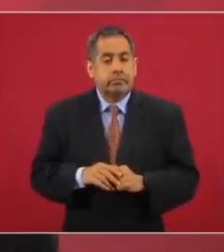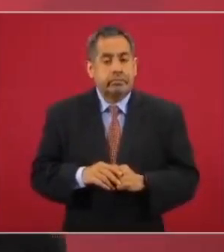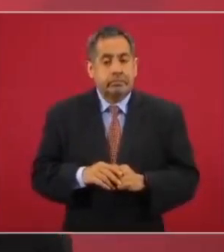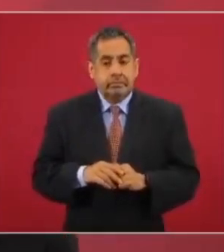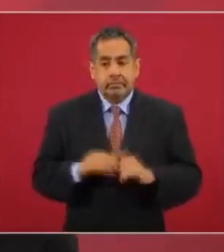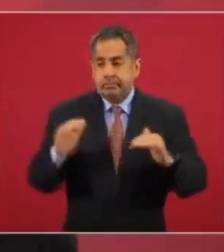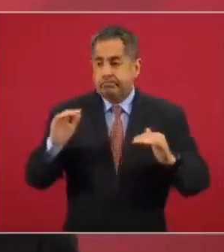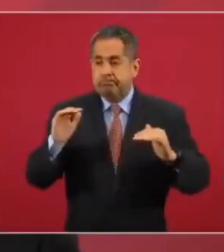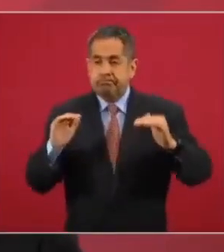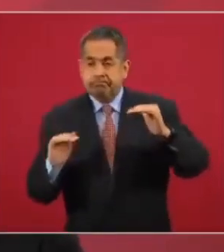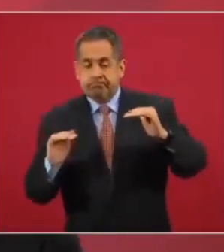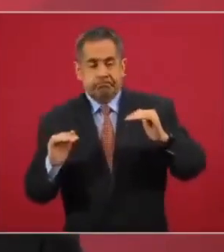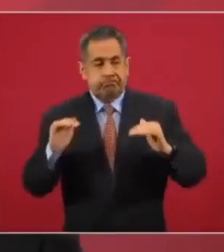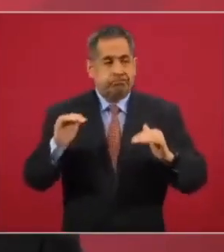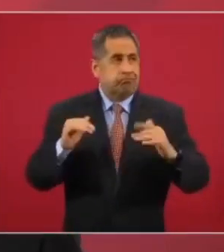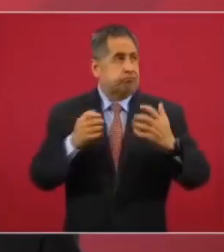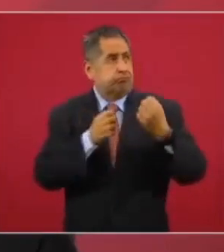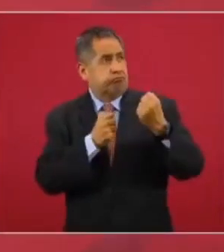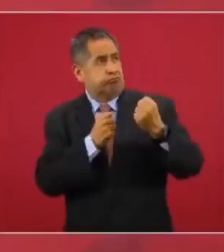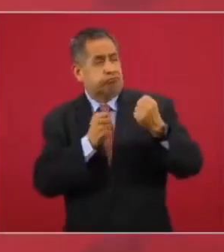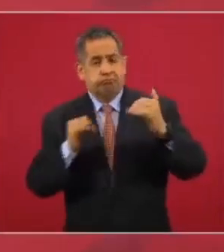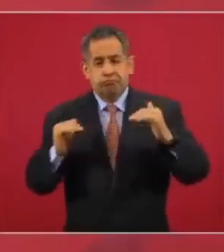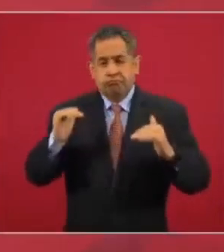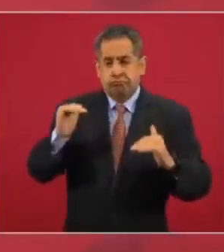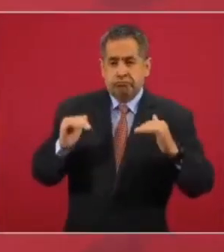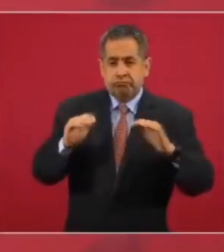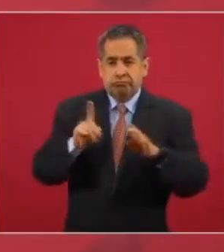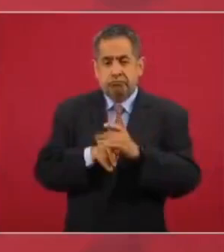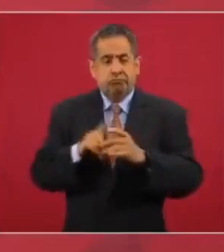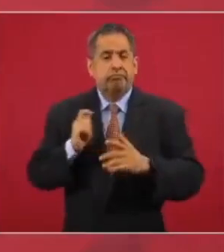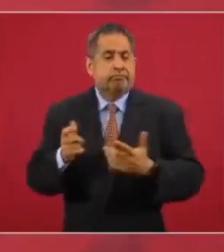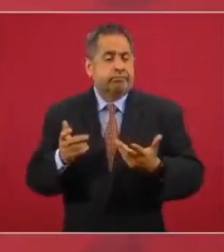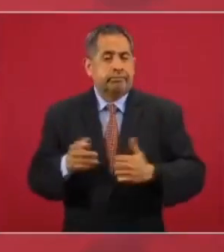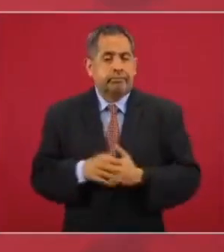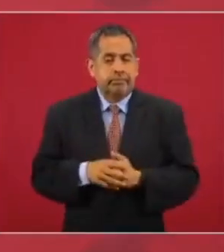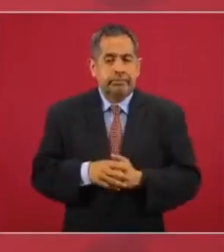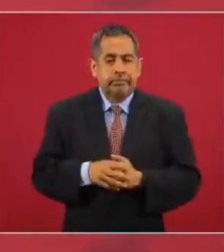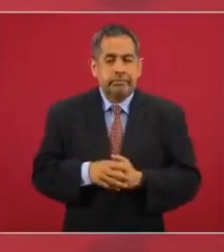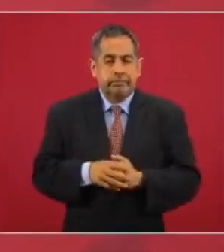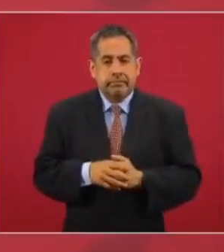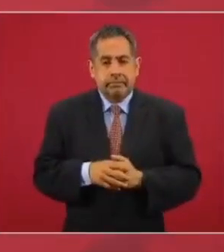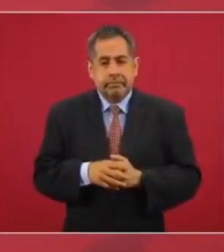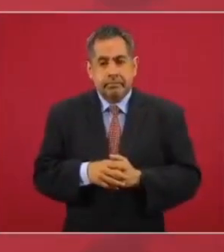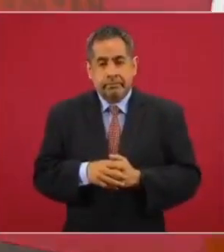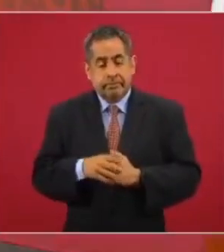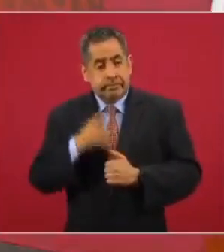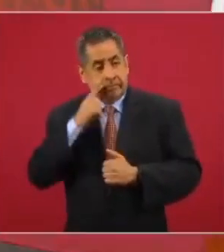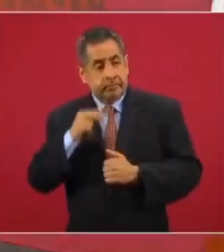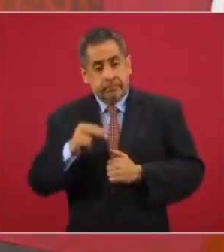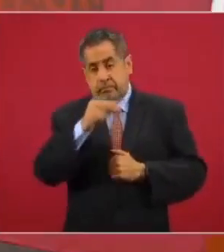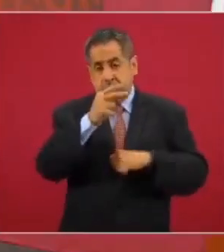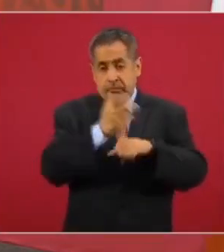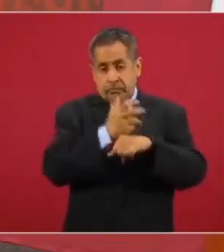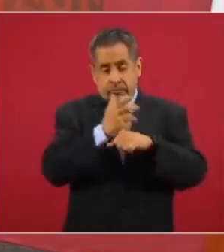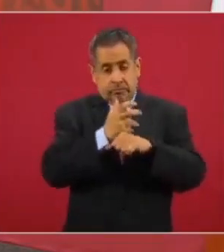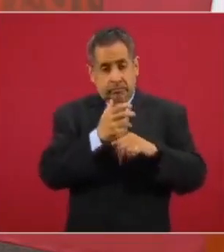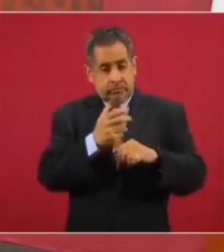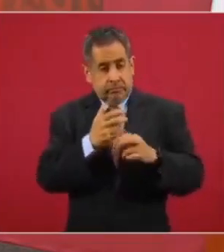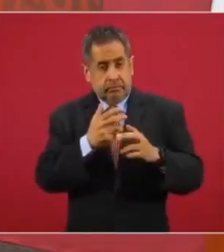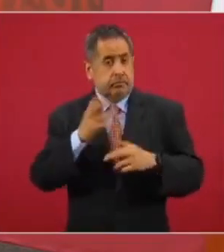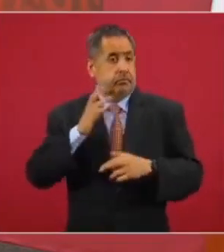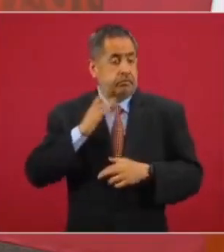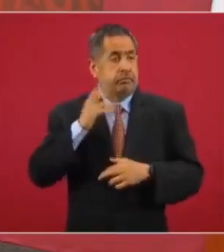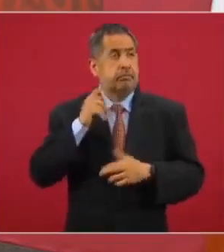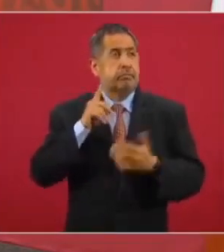asimetría de poderes y de consumo de agua, por consiguiente, es decir, en la parte norteamericana hay o